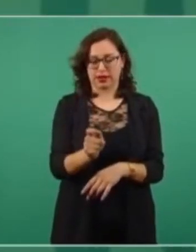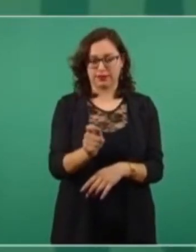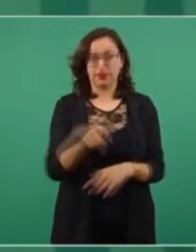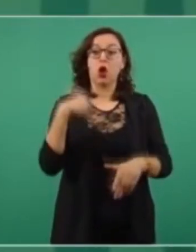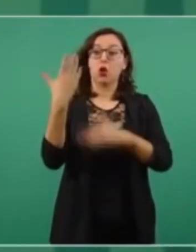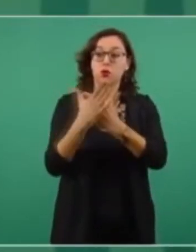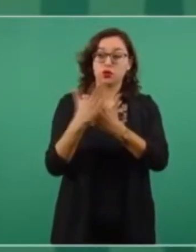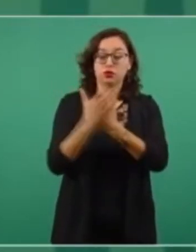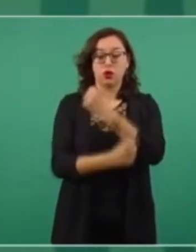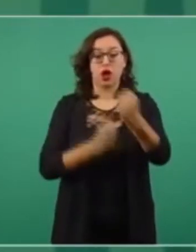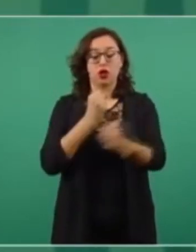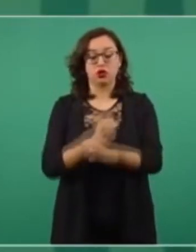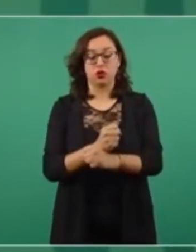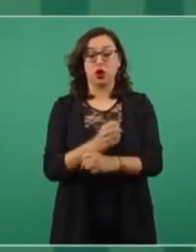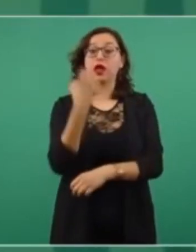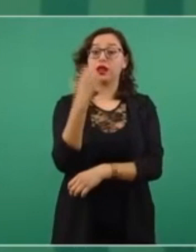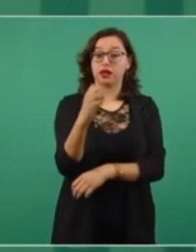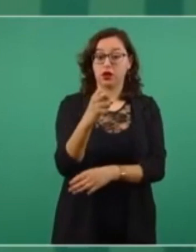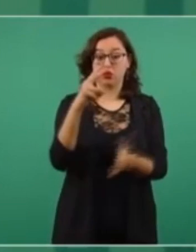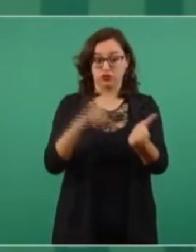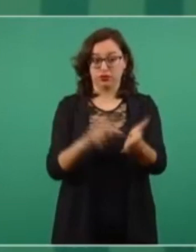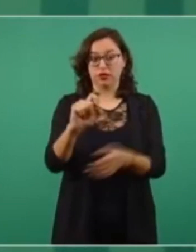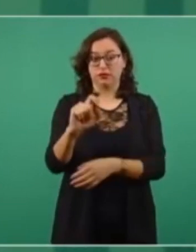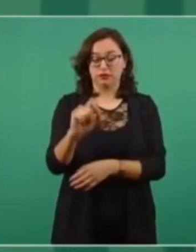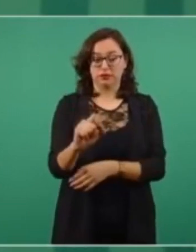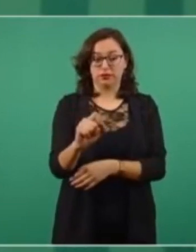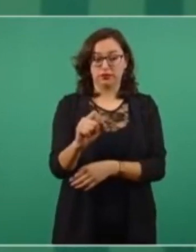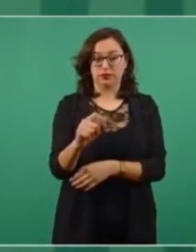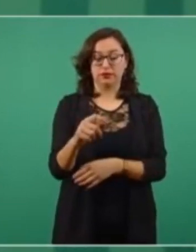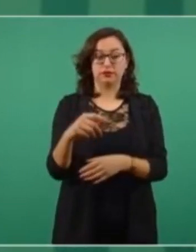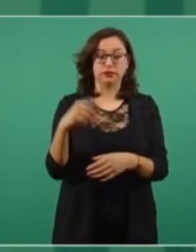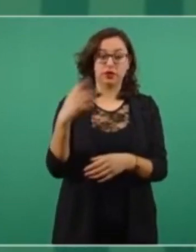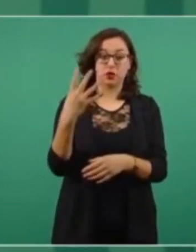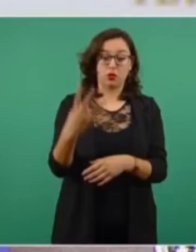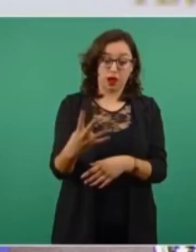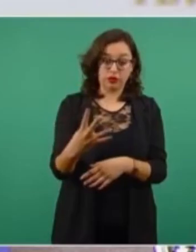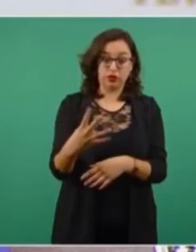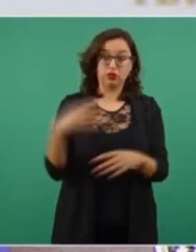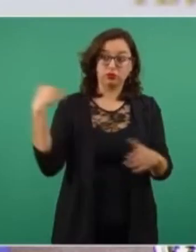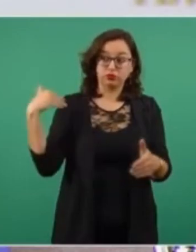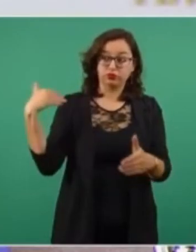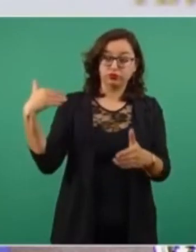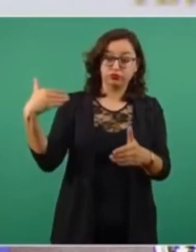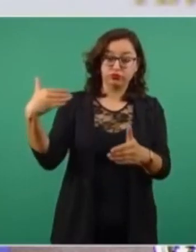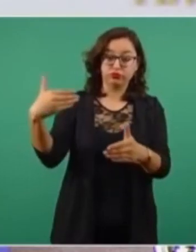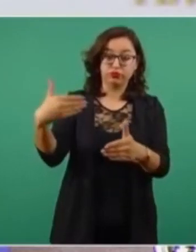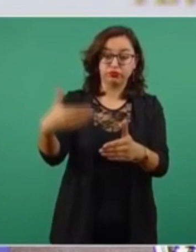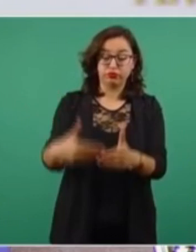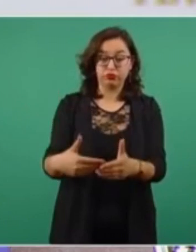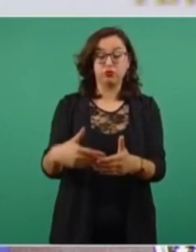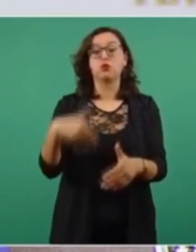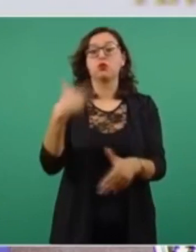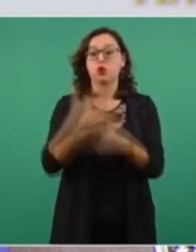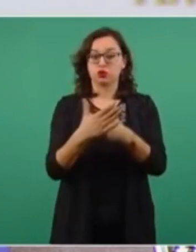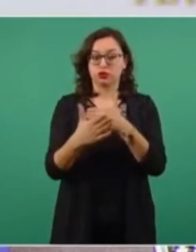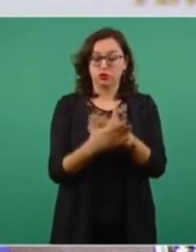de 65 años, todos, el doble